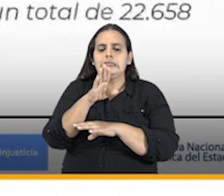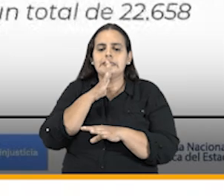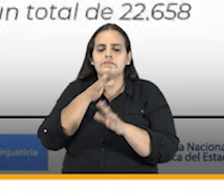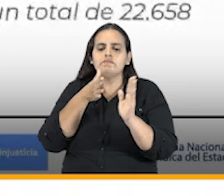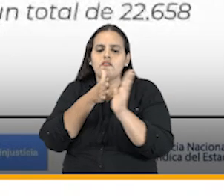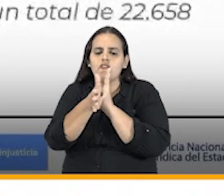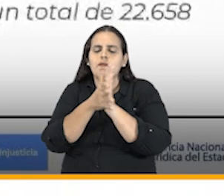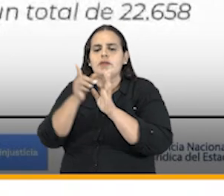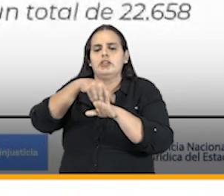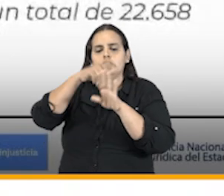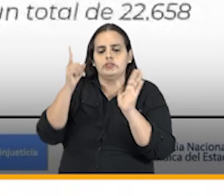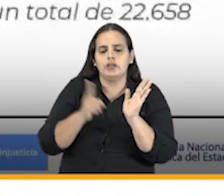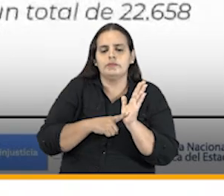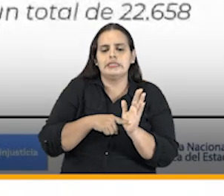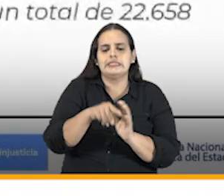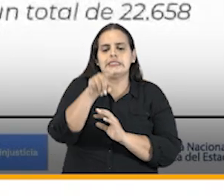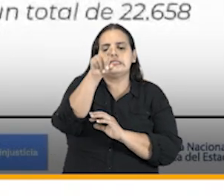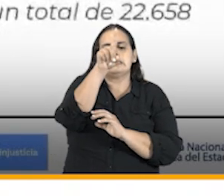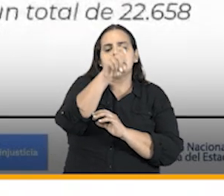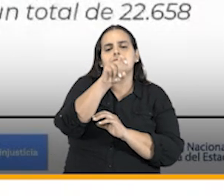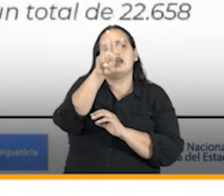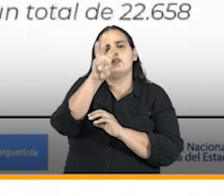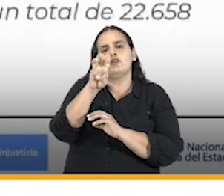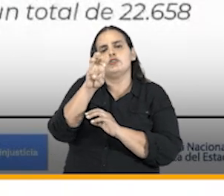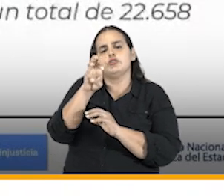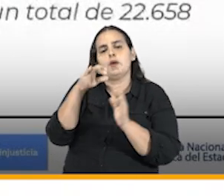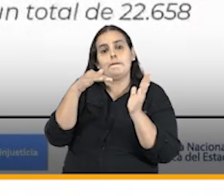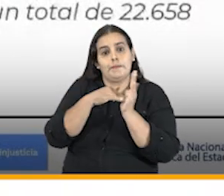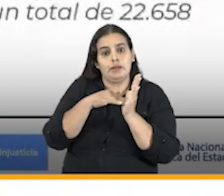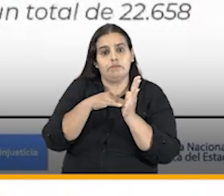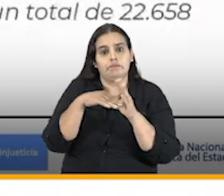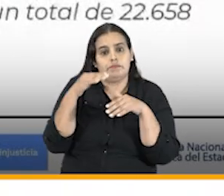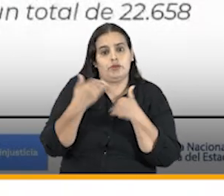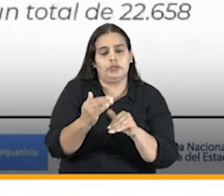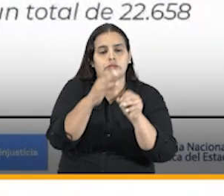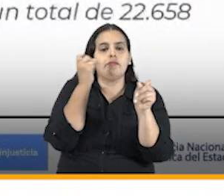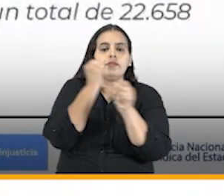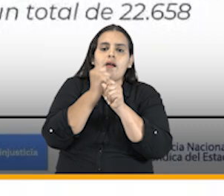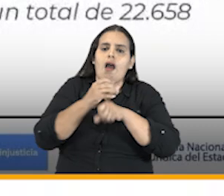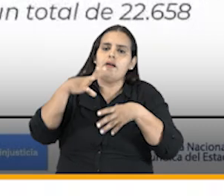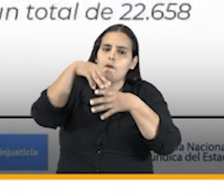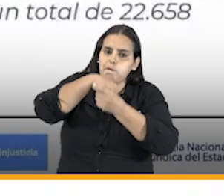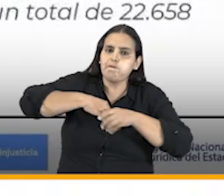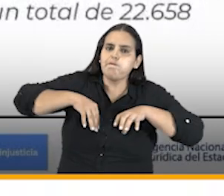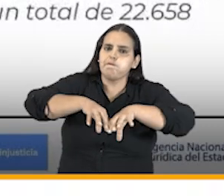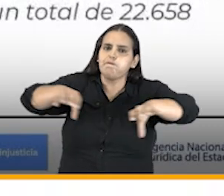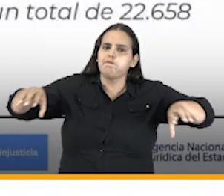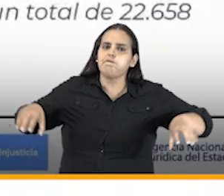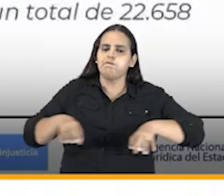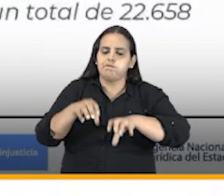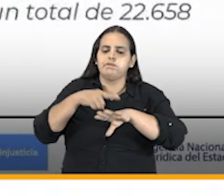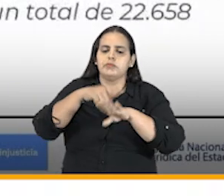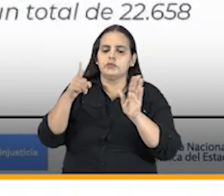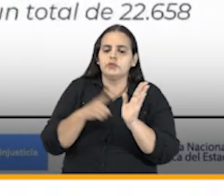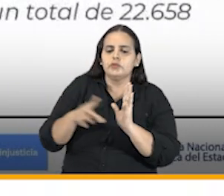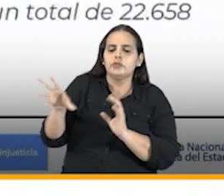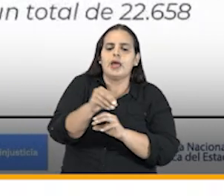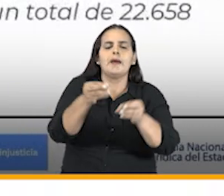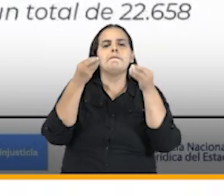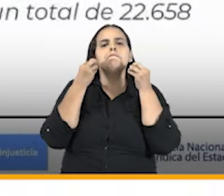se actualizaron cerca de 68 mil procesos y un trabajo interno de la DGI permitió